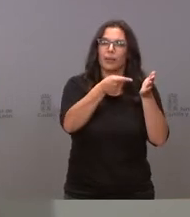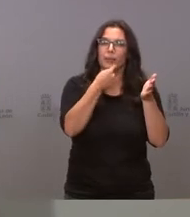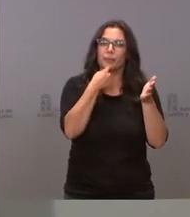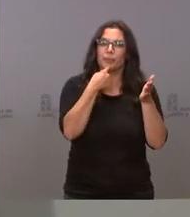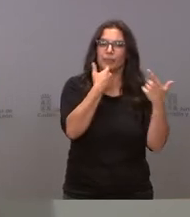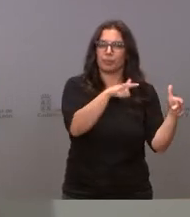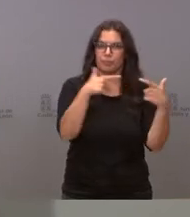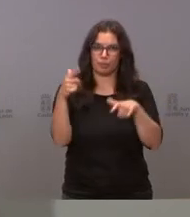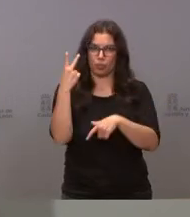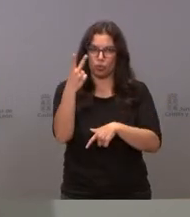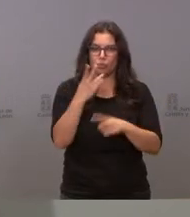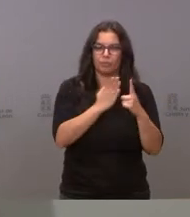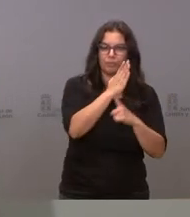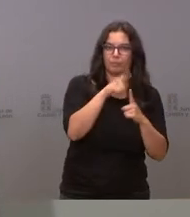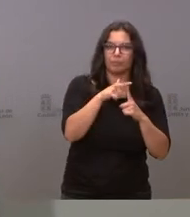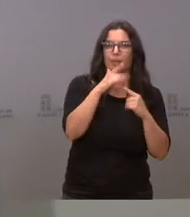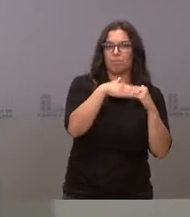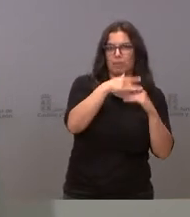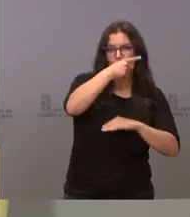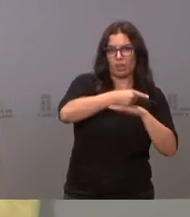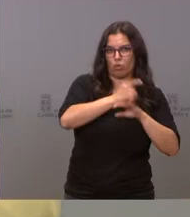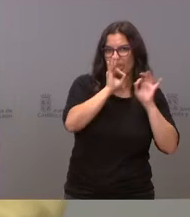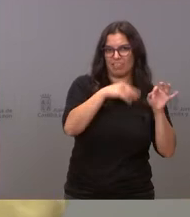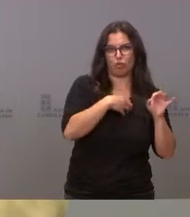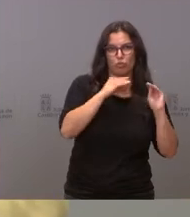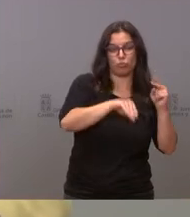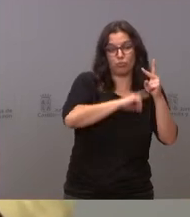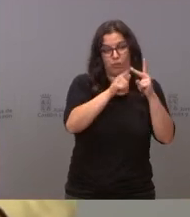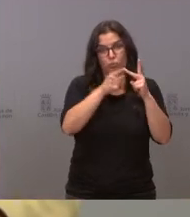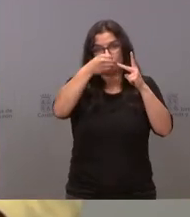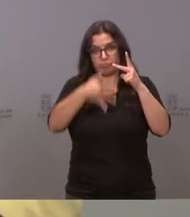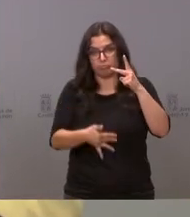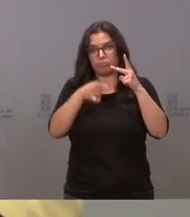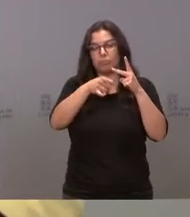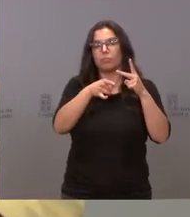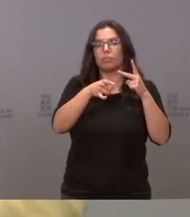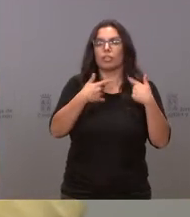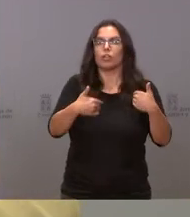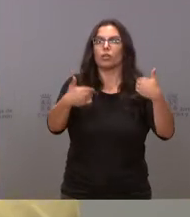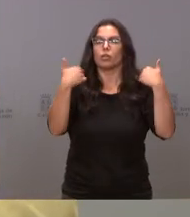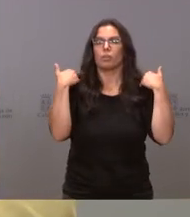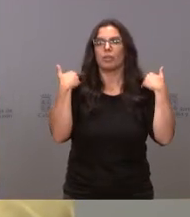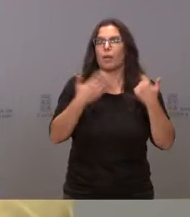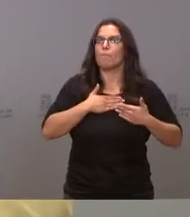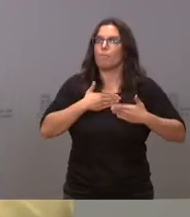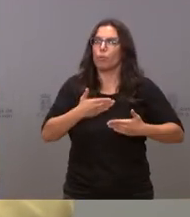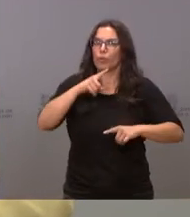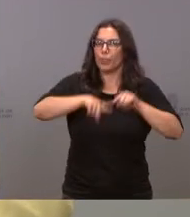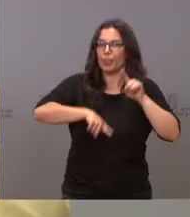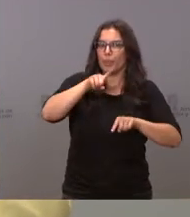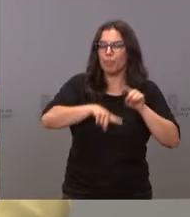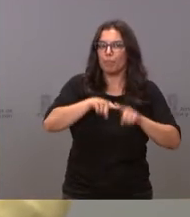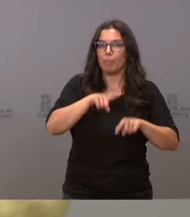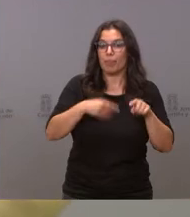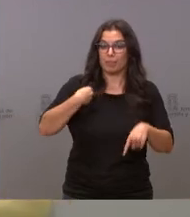bloques, un primer bloque de carácter mínimo y obligatorio y otro segundo bloque formado por competencias de carácter voluntario, que será la